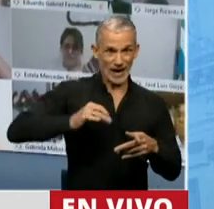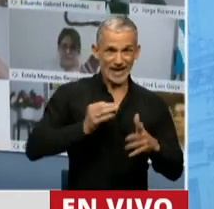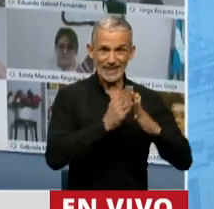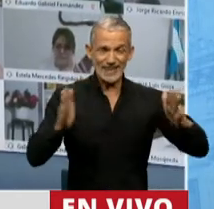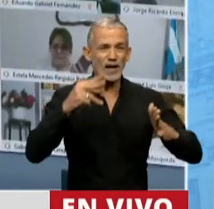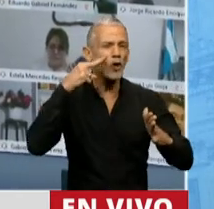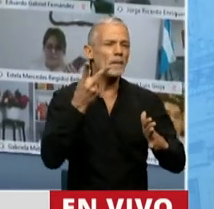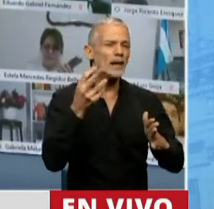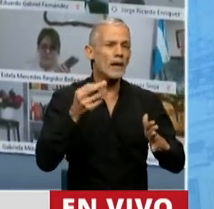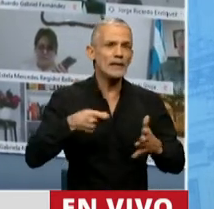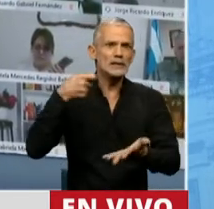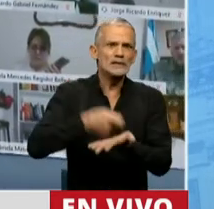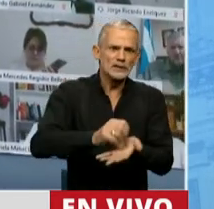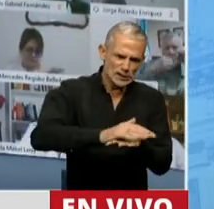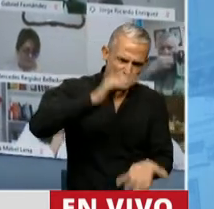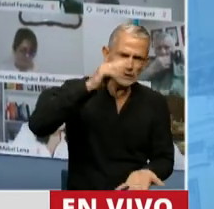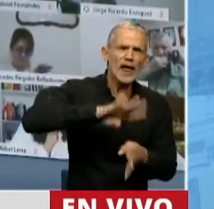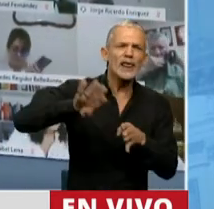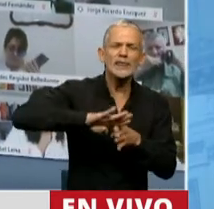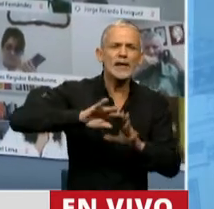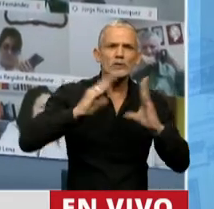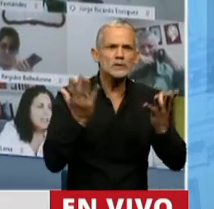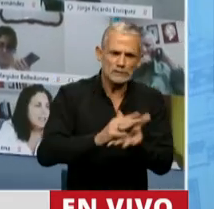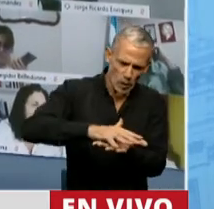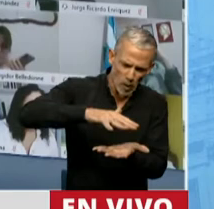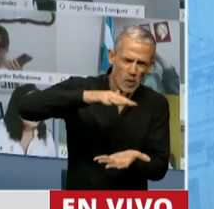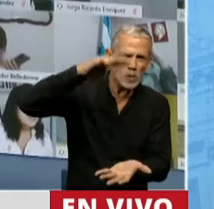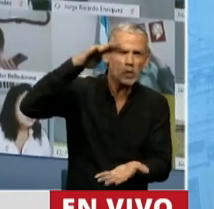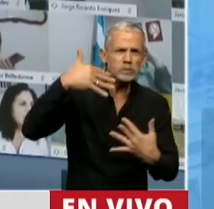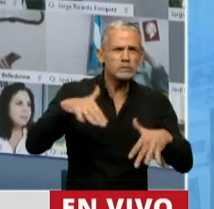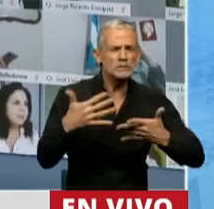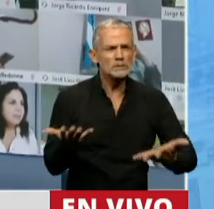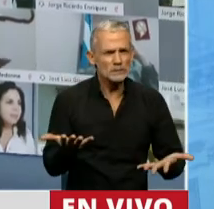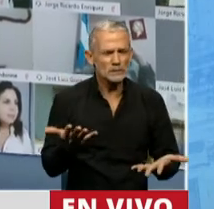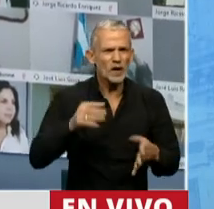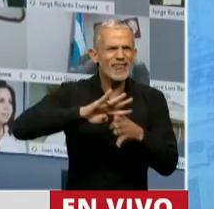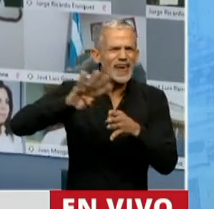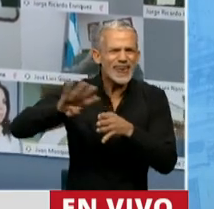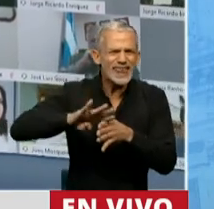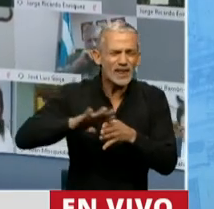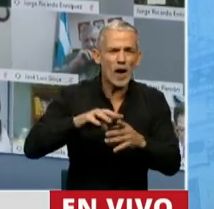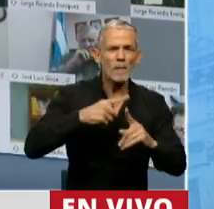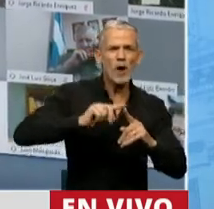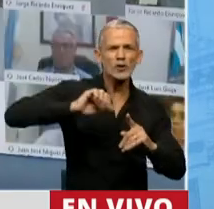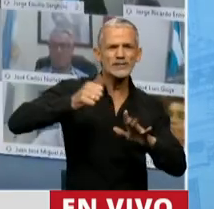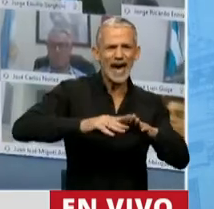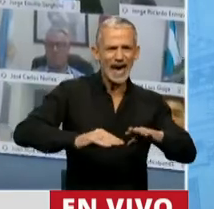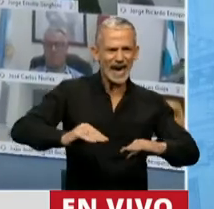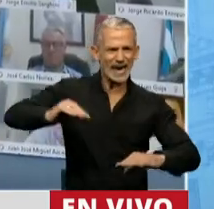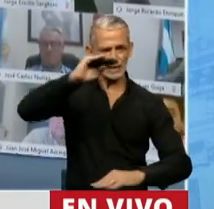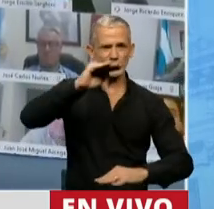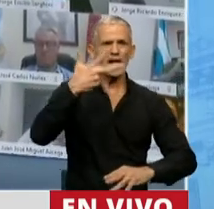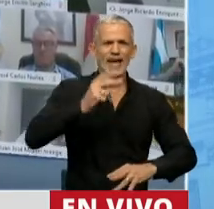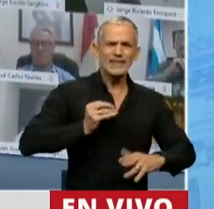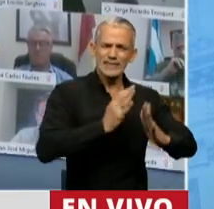tengamos obligaciones para pagar, que se les multiplicado su dada pública por 6. Por eso, en los últimos